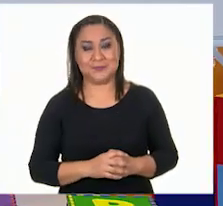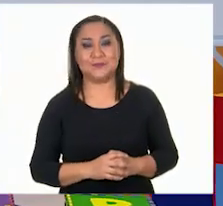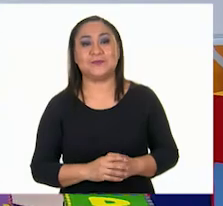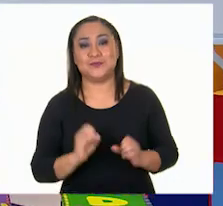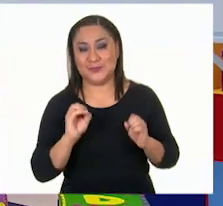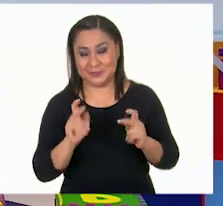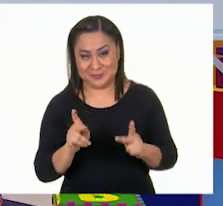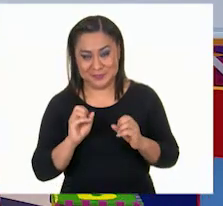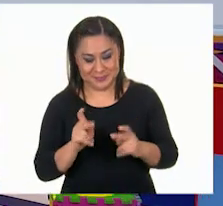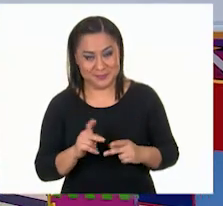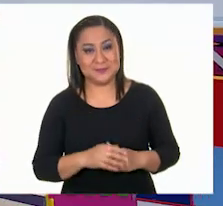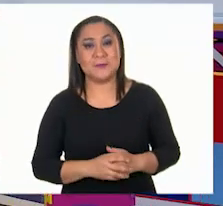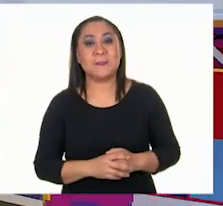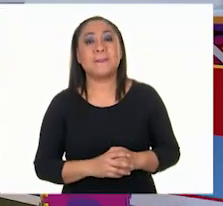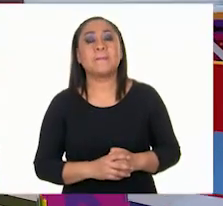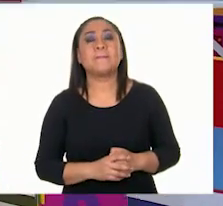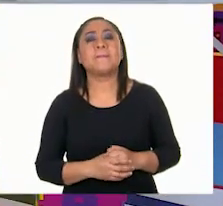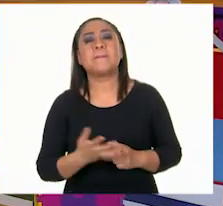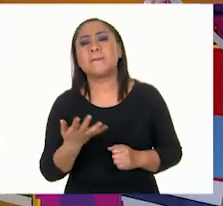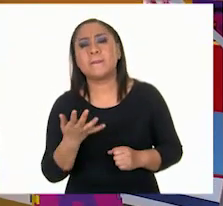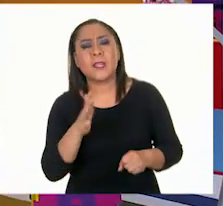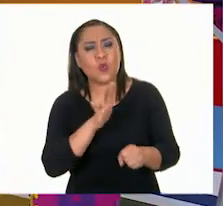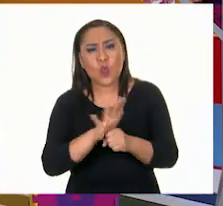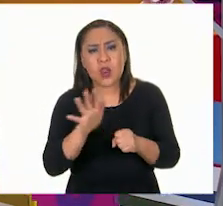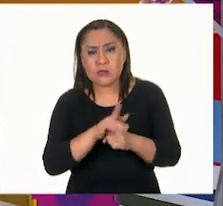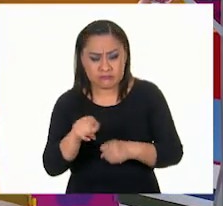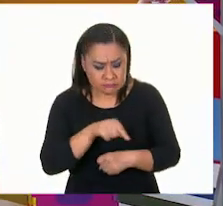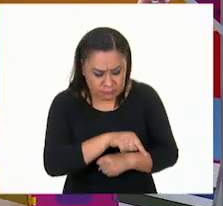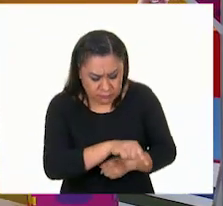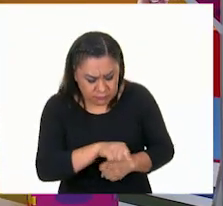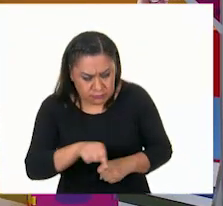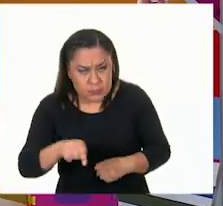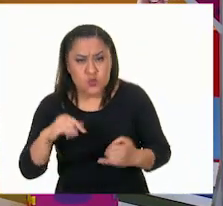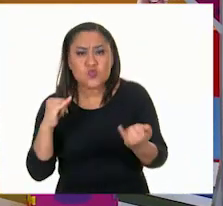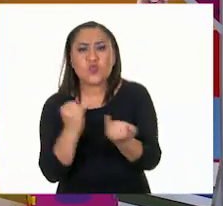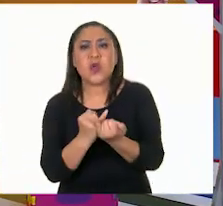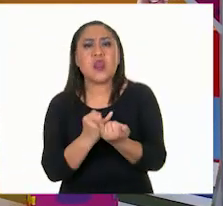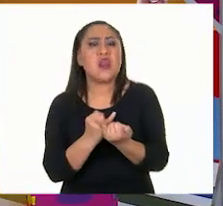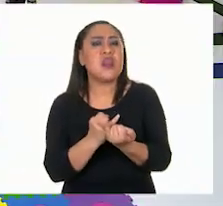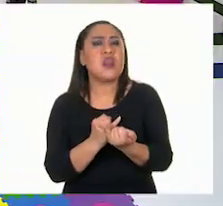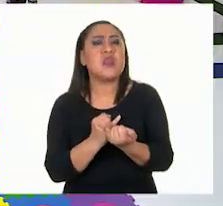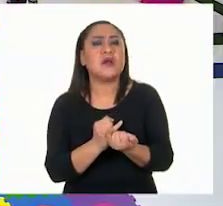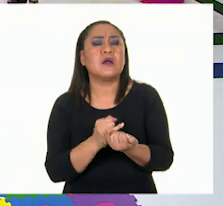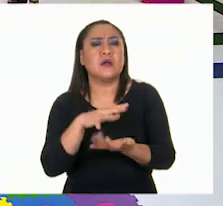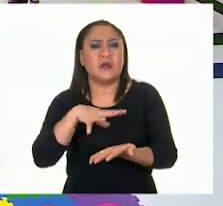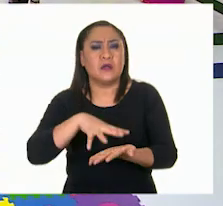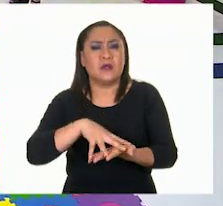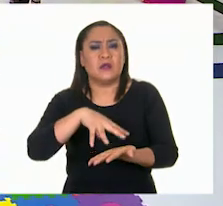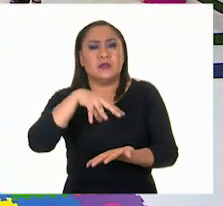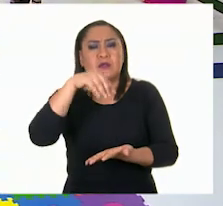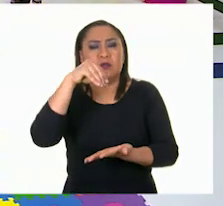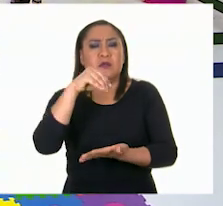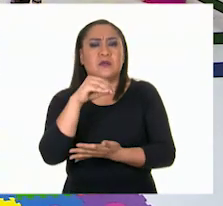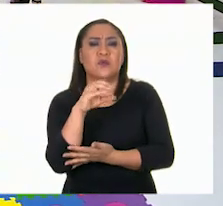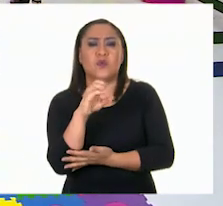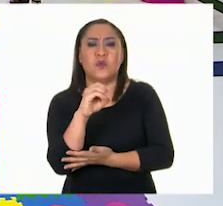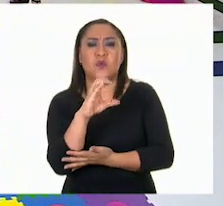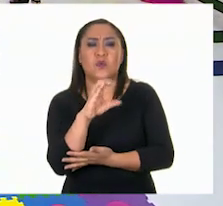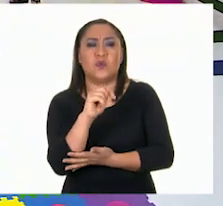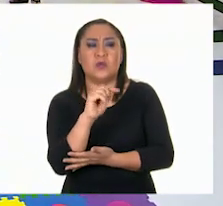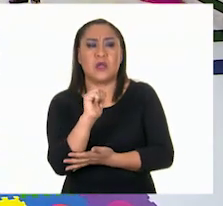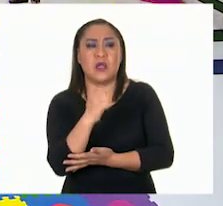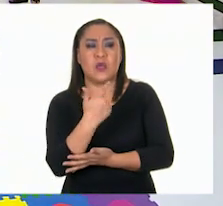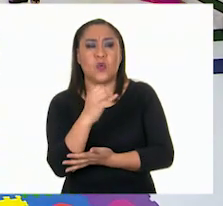Ocho. Muy bien. ¿Cuál de estas pirámides es una pirámide? Octagonal.